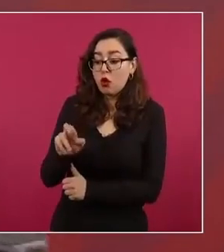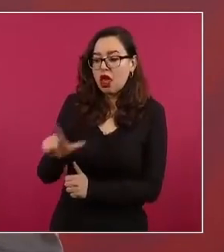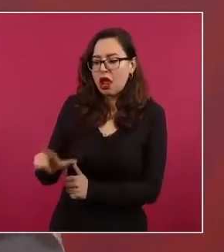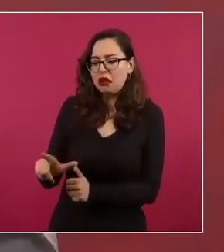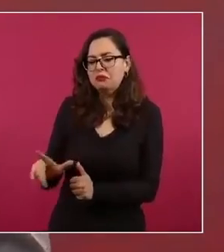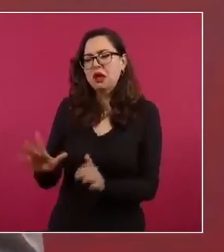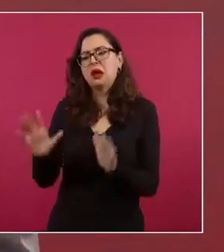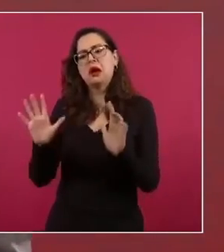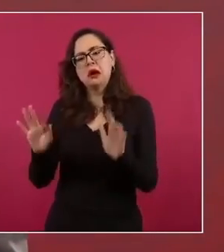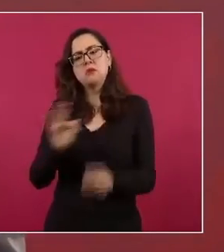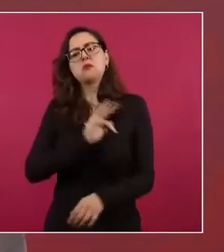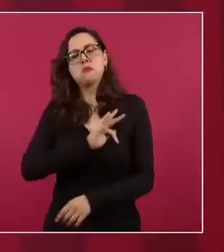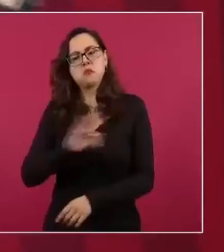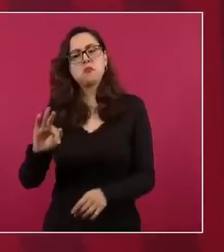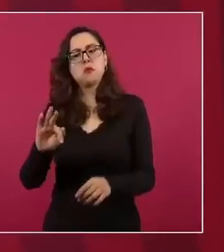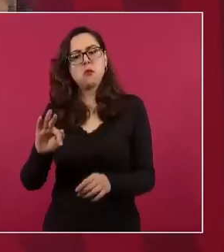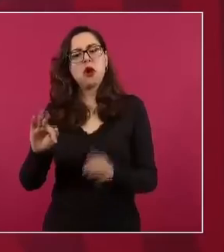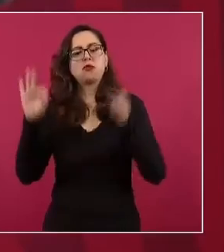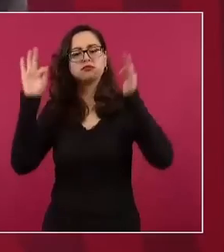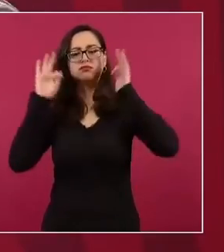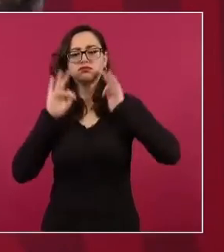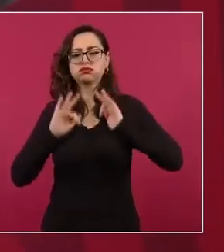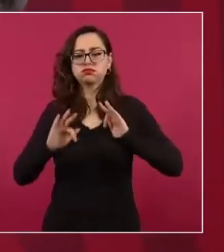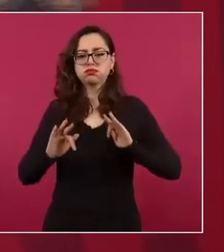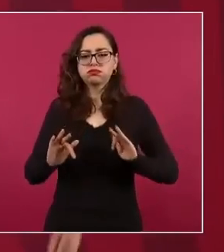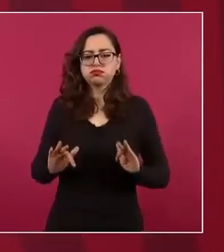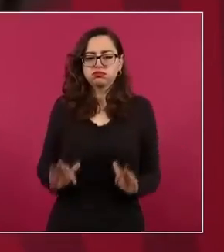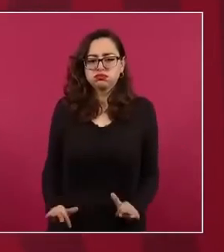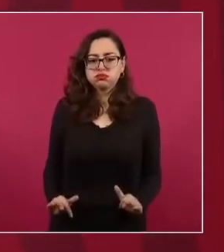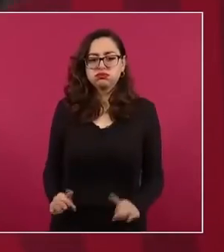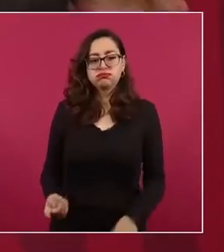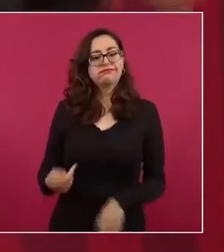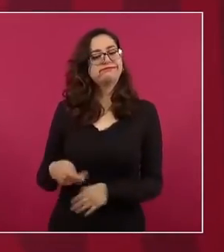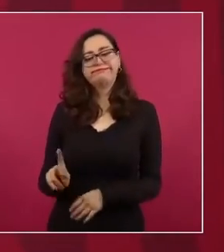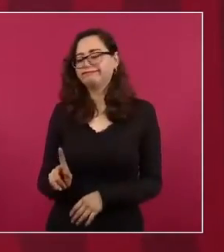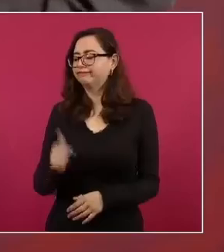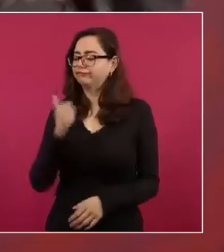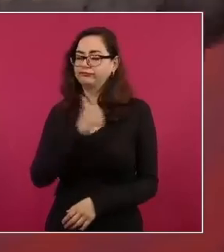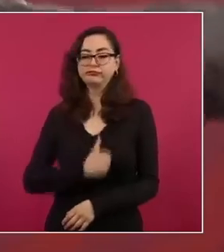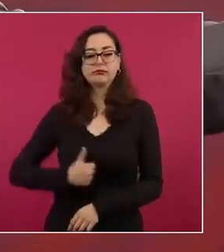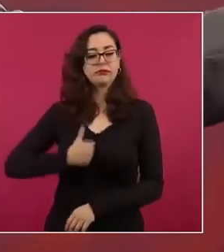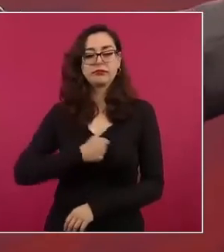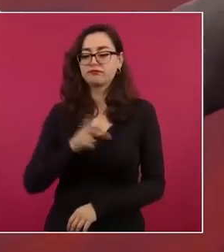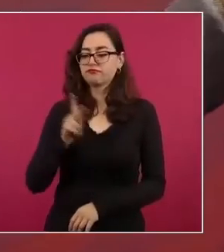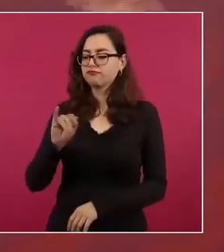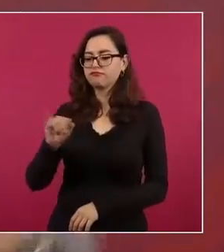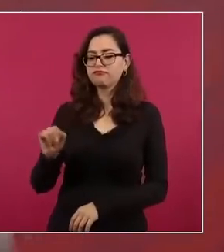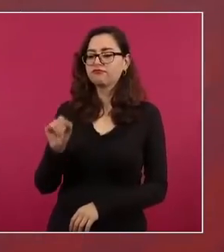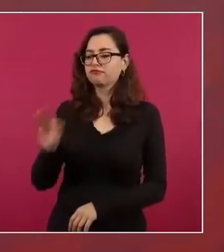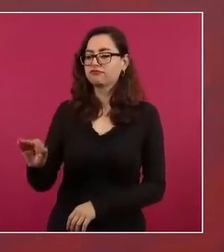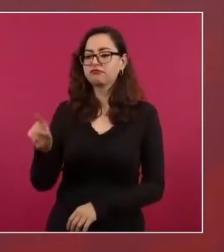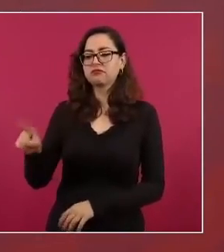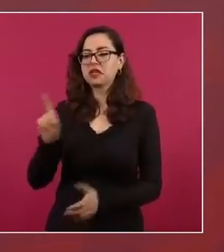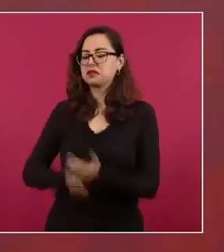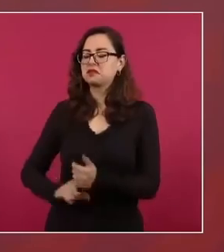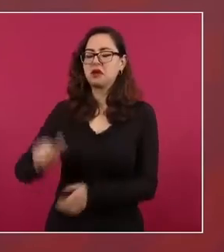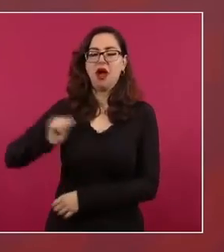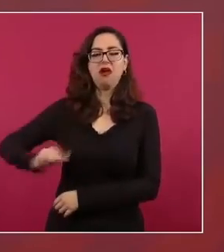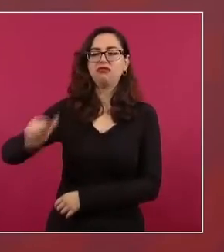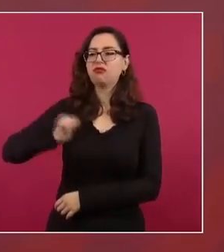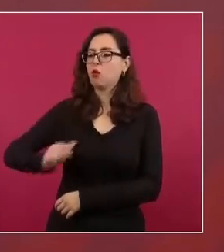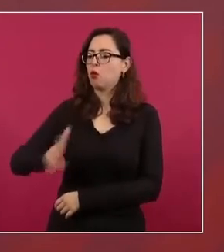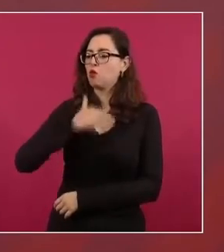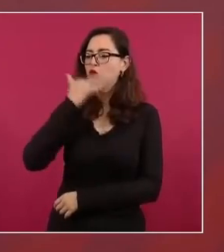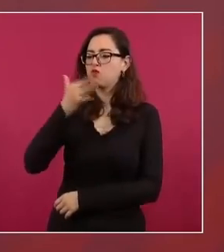sigue siendo el Poder Judicial de tiempos atrás,